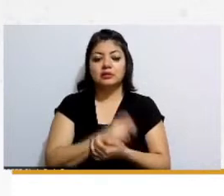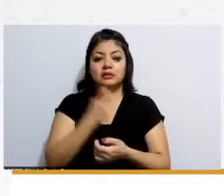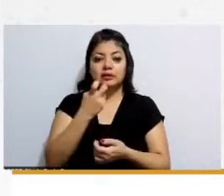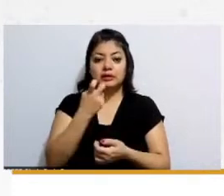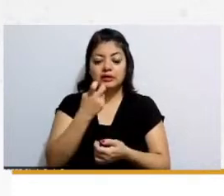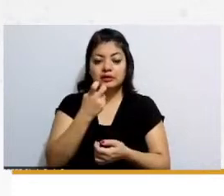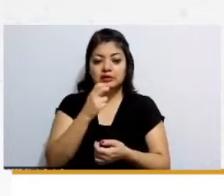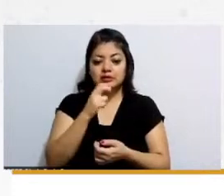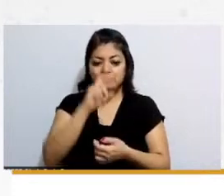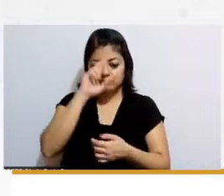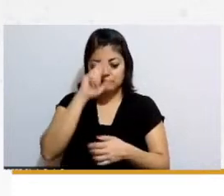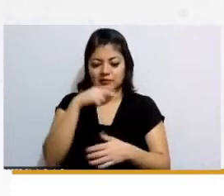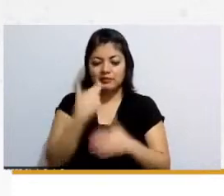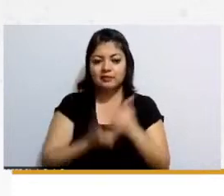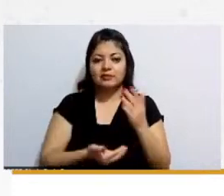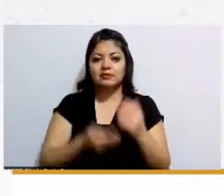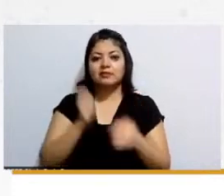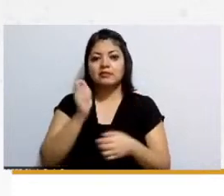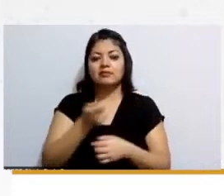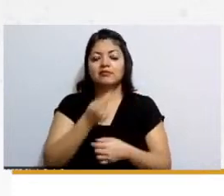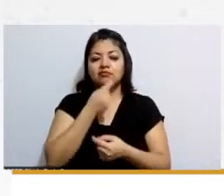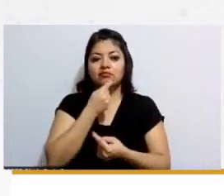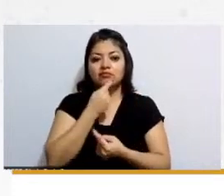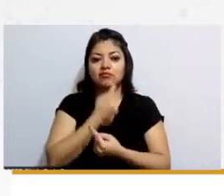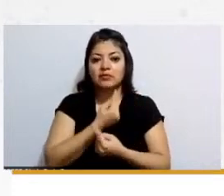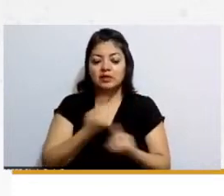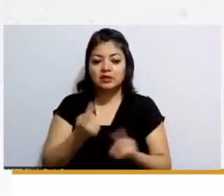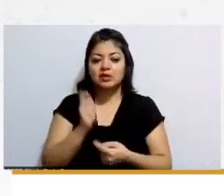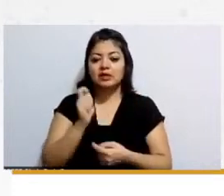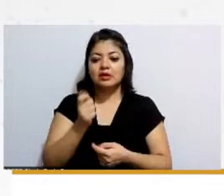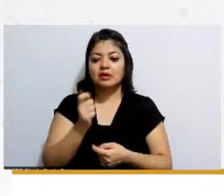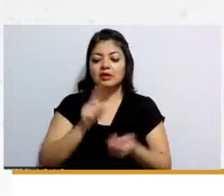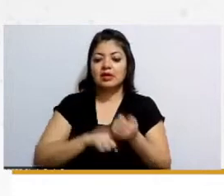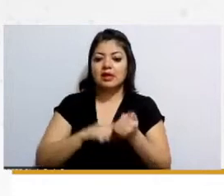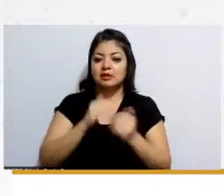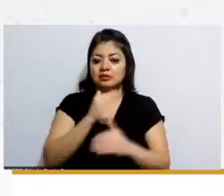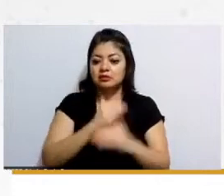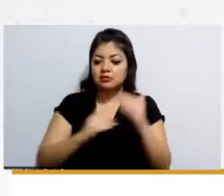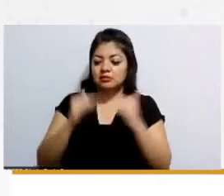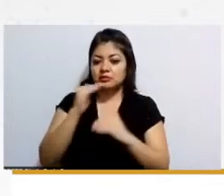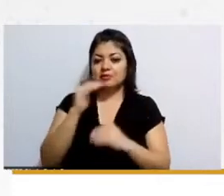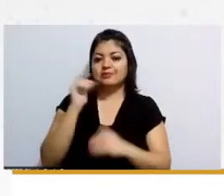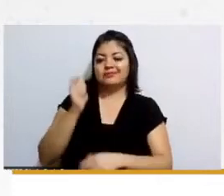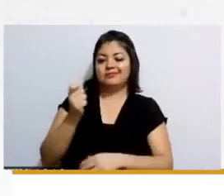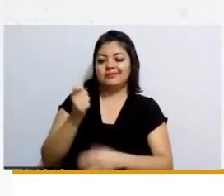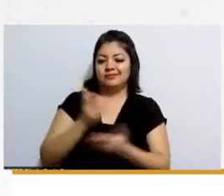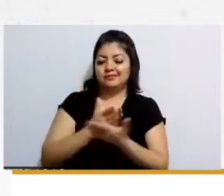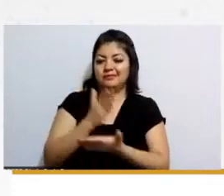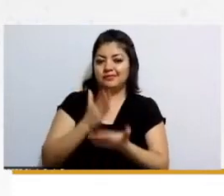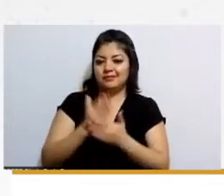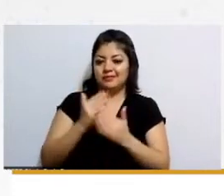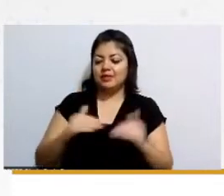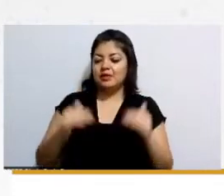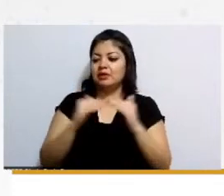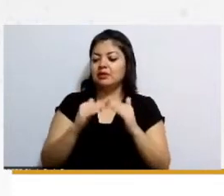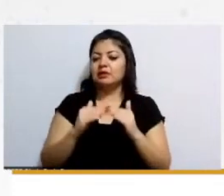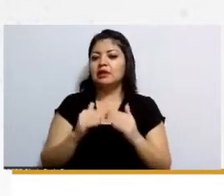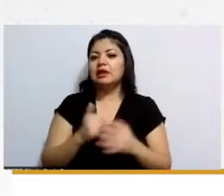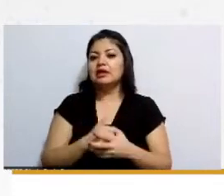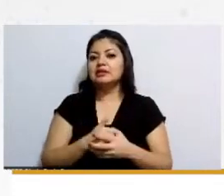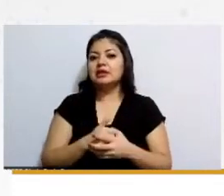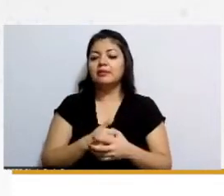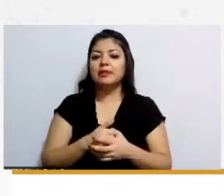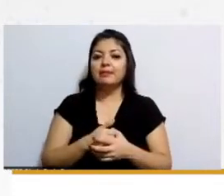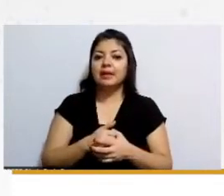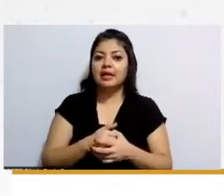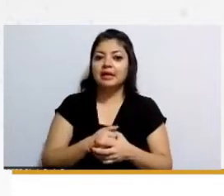los derechos de la niñez y el interés superior del menor al privado al acceso a guarderías fíjense que yo ahorita se los